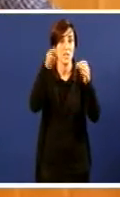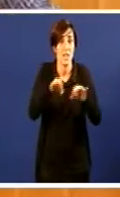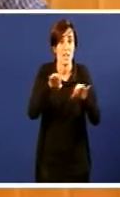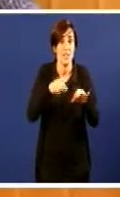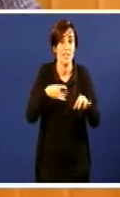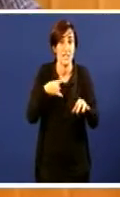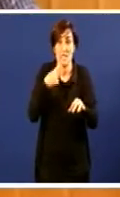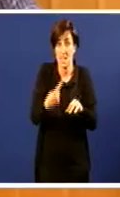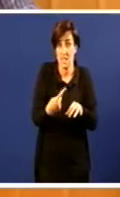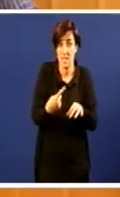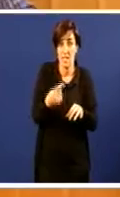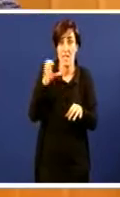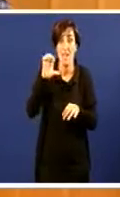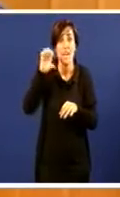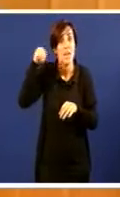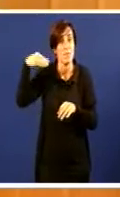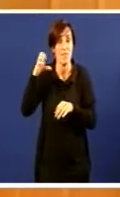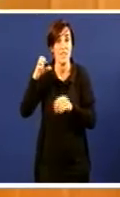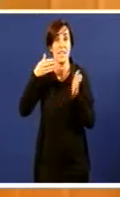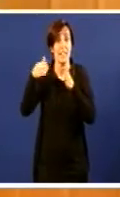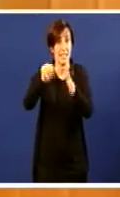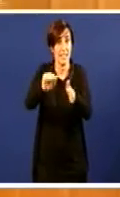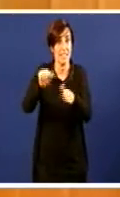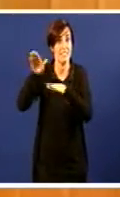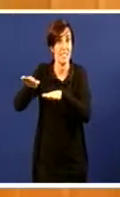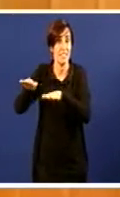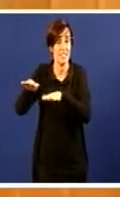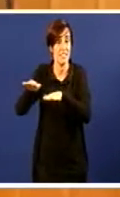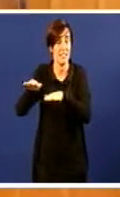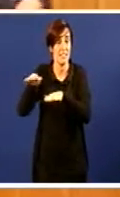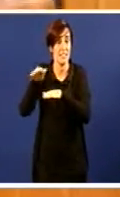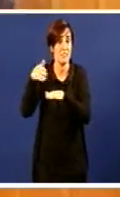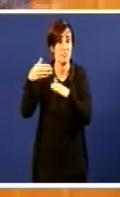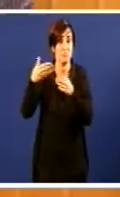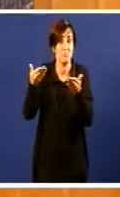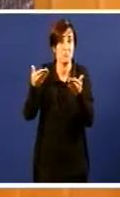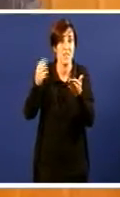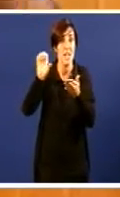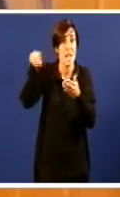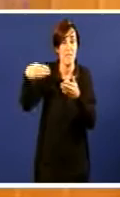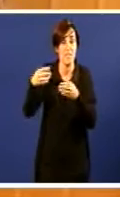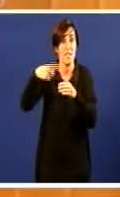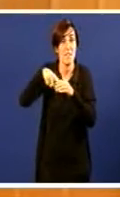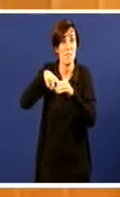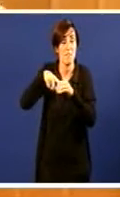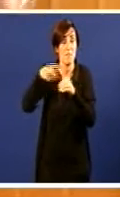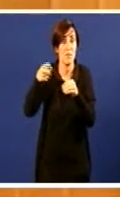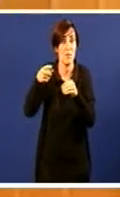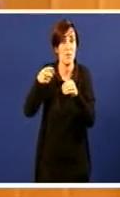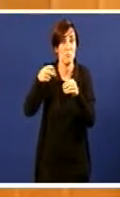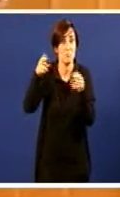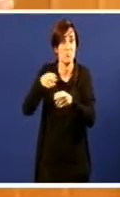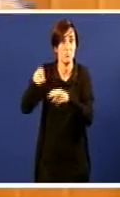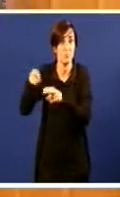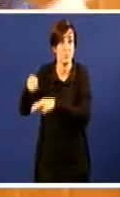para que ENCE se quede na ría non se sostén. O contrario, ENCE destrue máis emprego na ría de Pontevedra e en